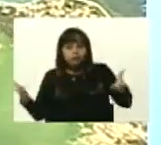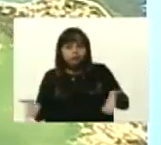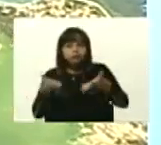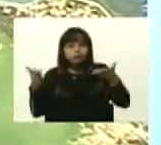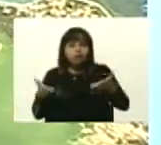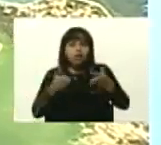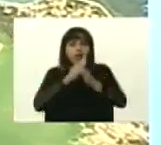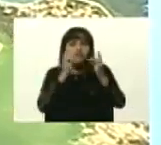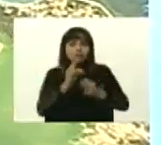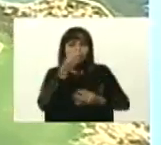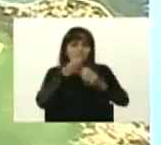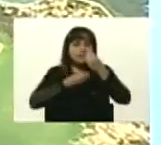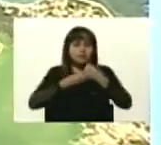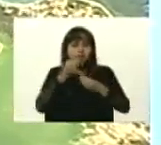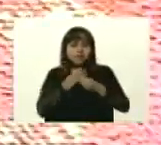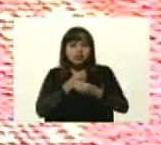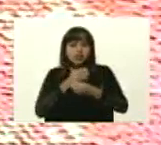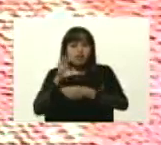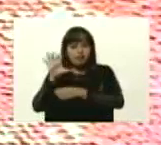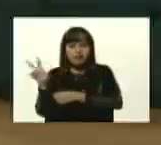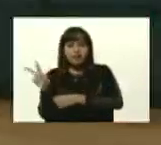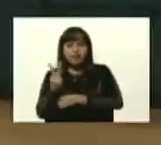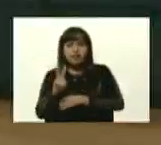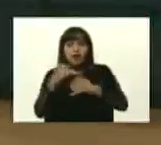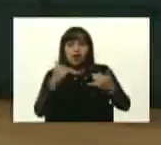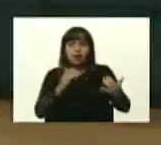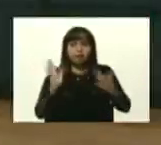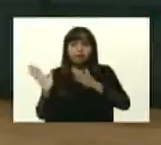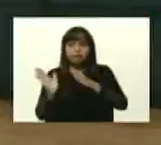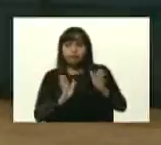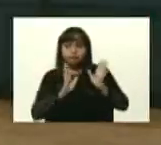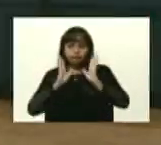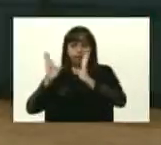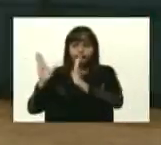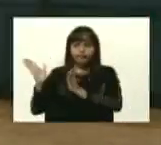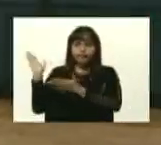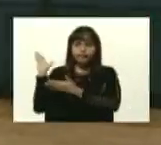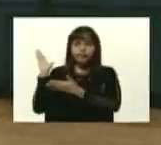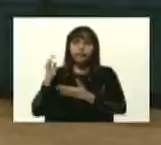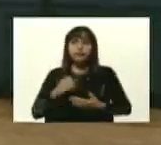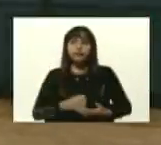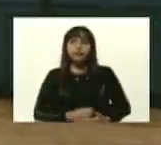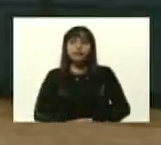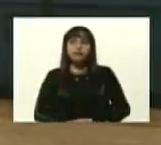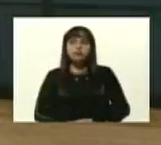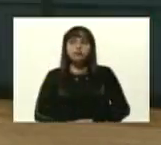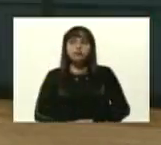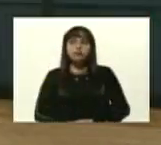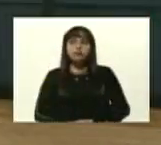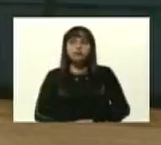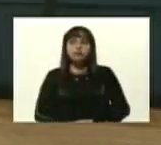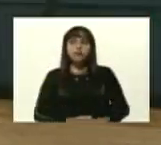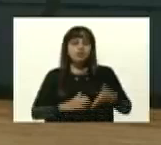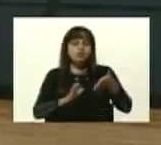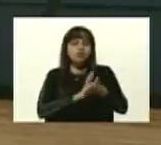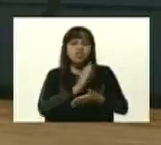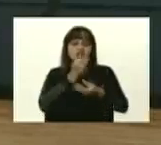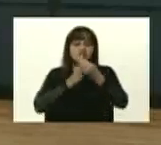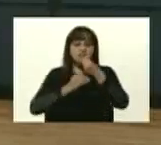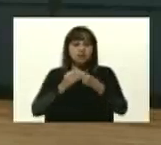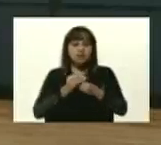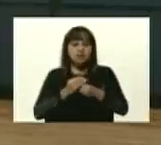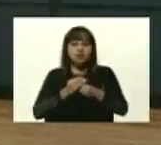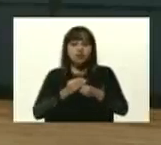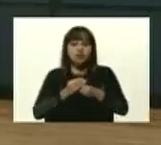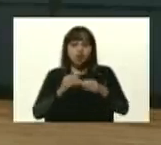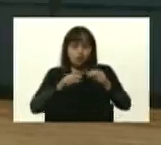alimenticio de nuestro país. A continuación, podemos ver también dentro del sector alimenticio una